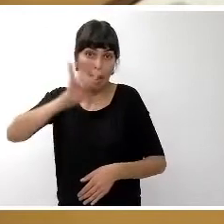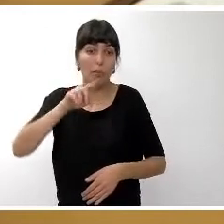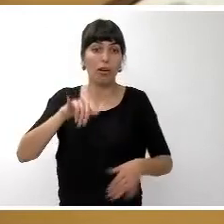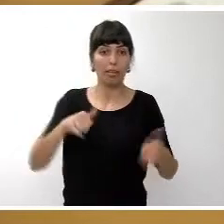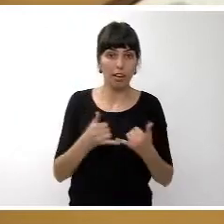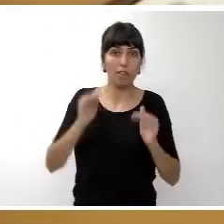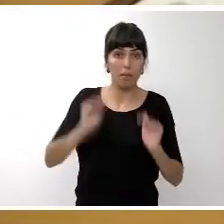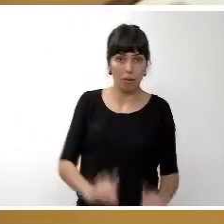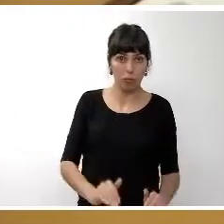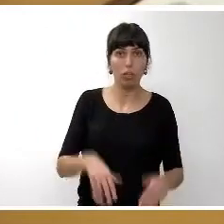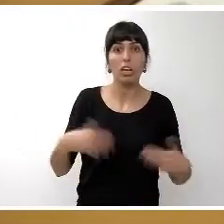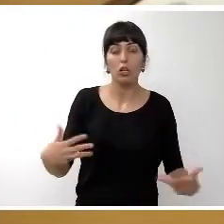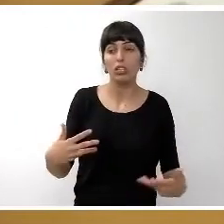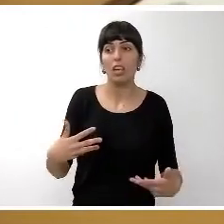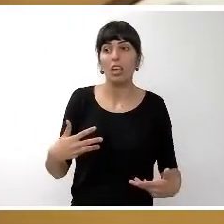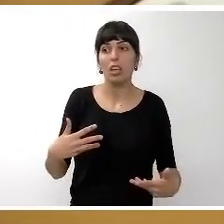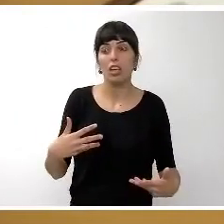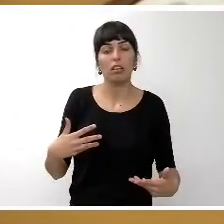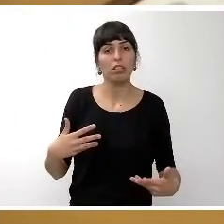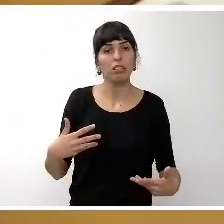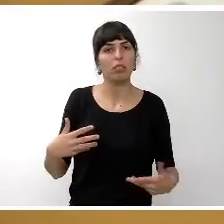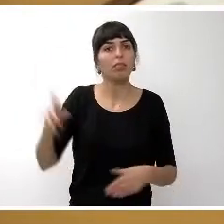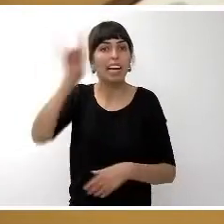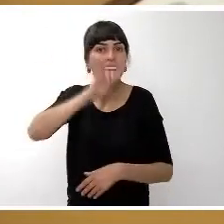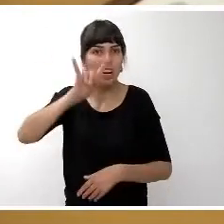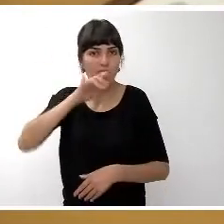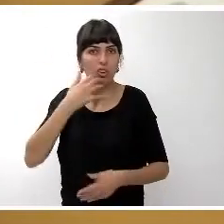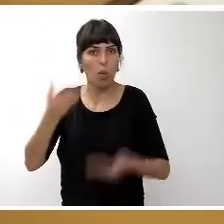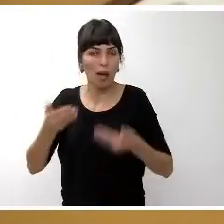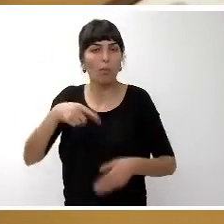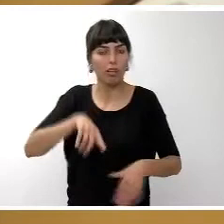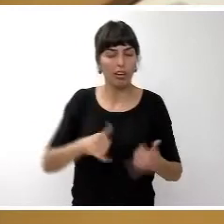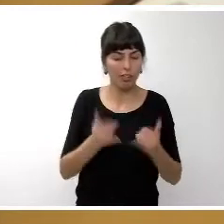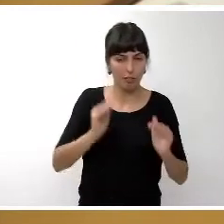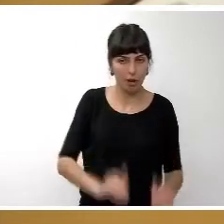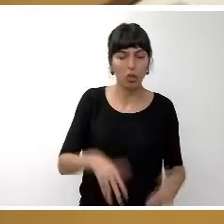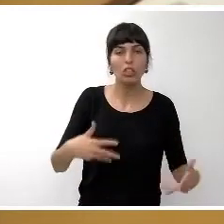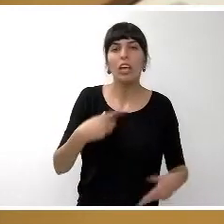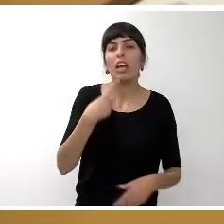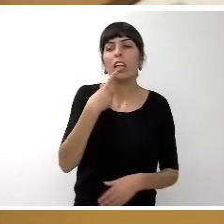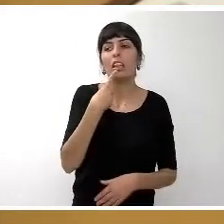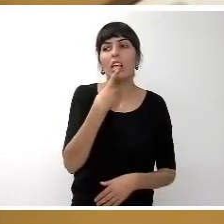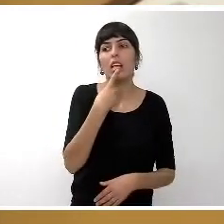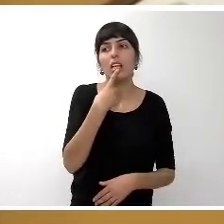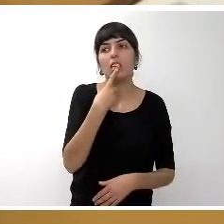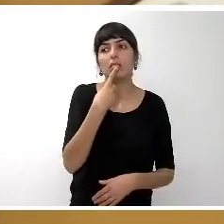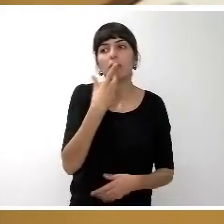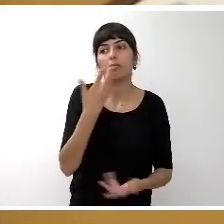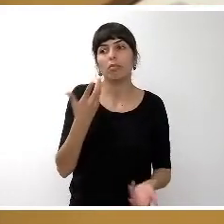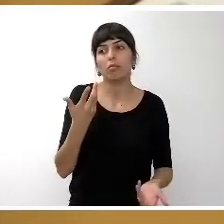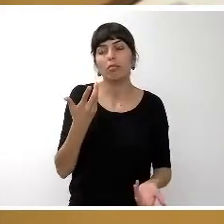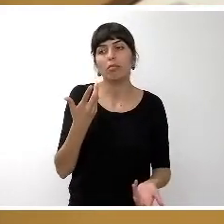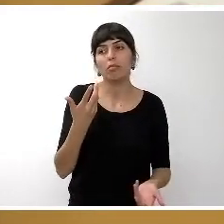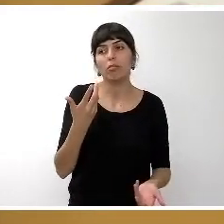qué esta explicación y por qué destacar estos datos como decía anteriormente yo creo que hoy no sólo